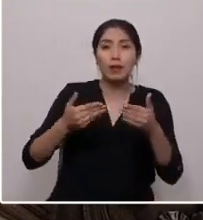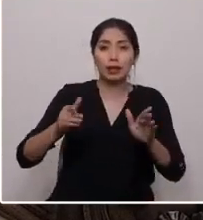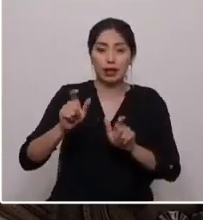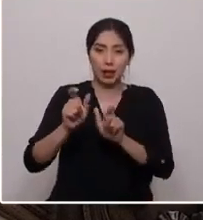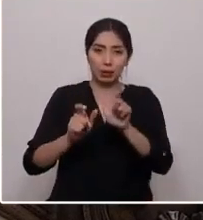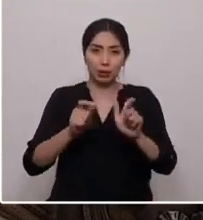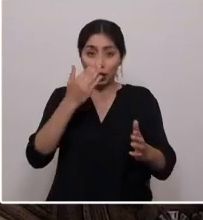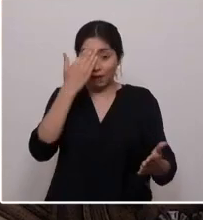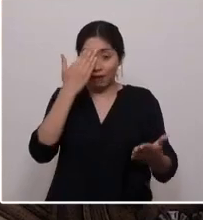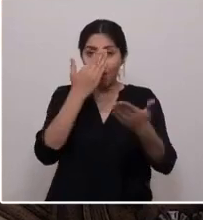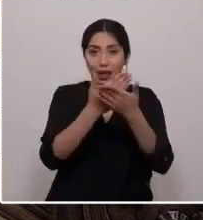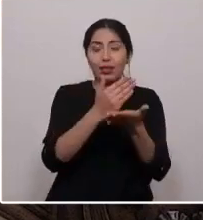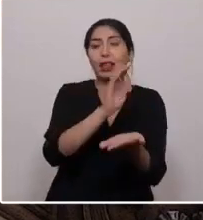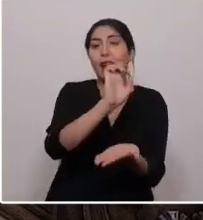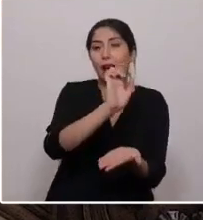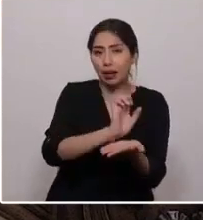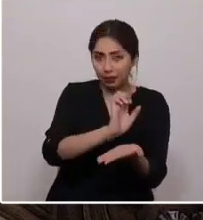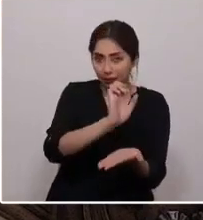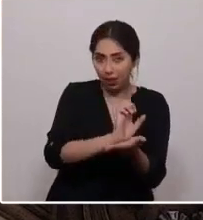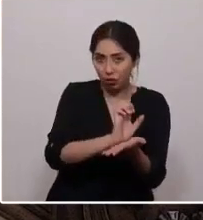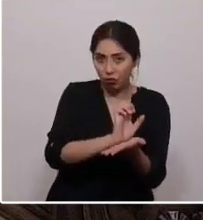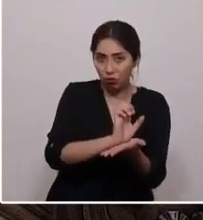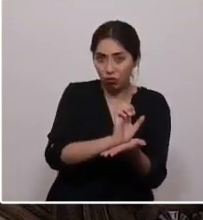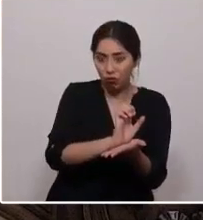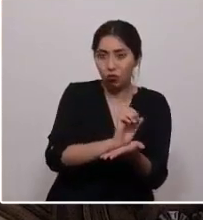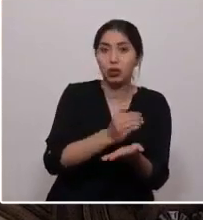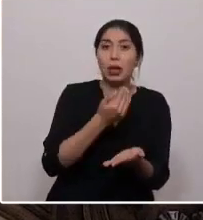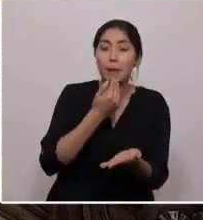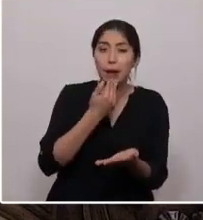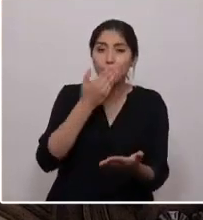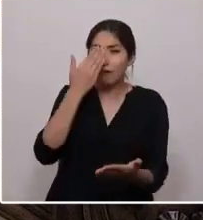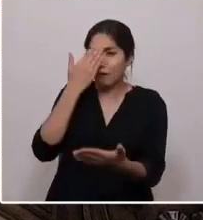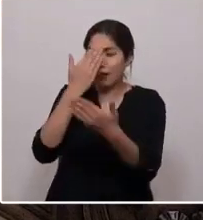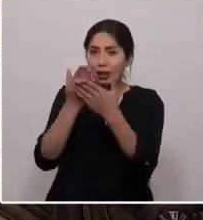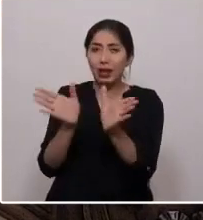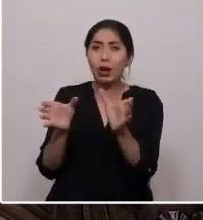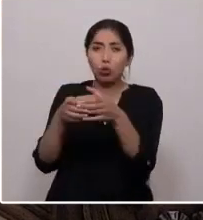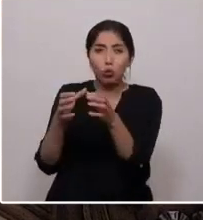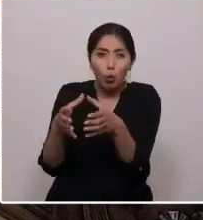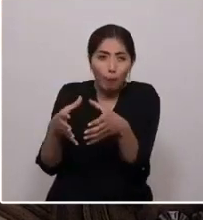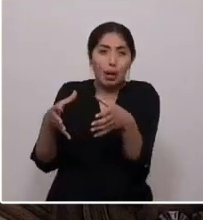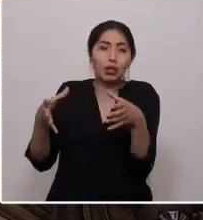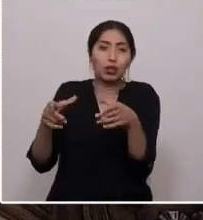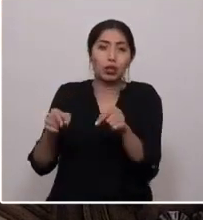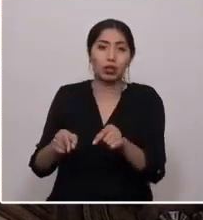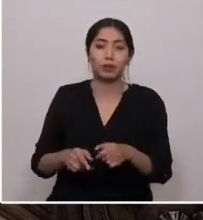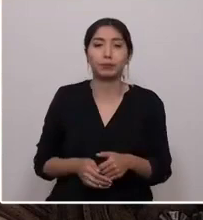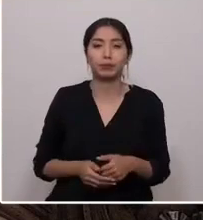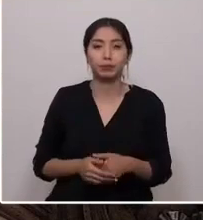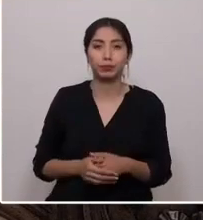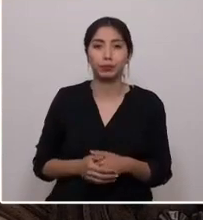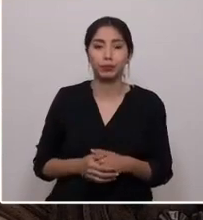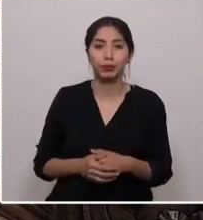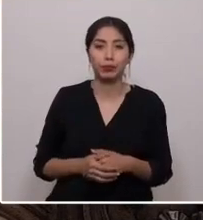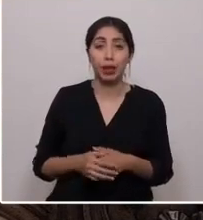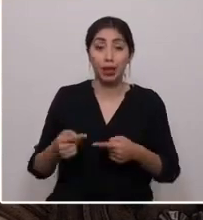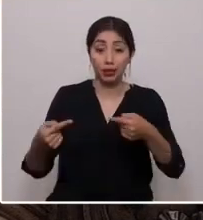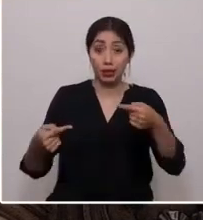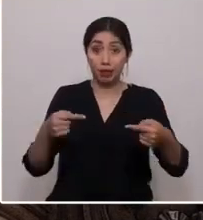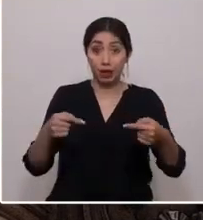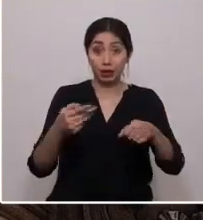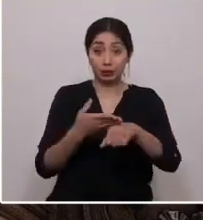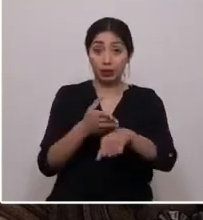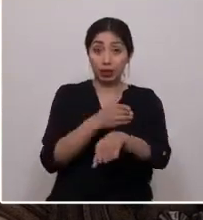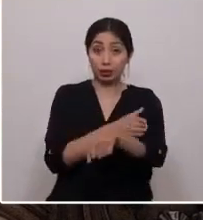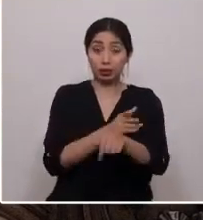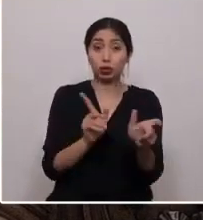Estado, y, sobre todo, frente a las mayorías circunstanciales. En el debate previo y en las comisiones de